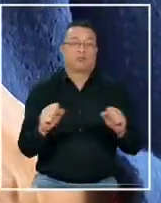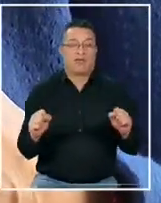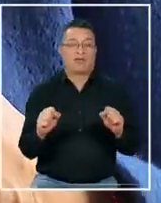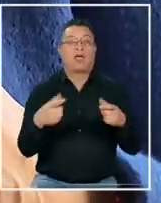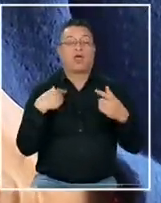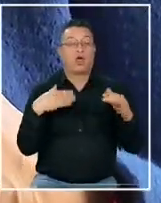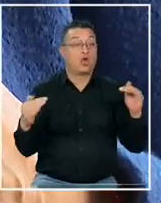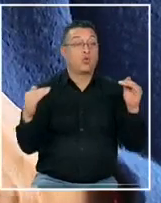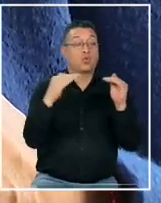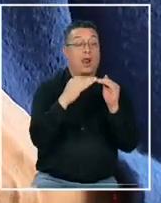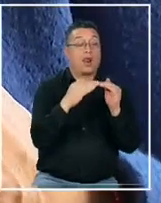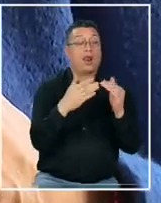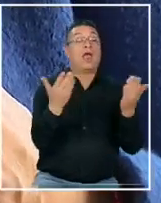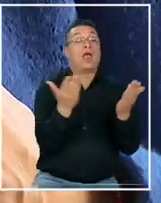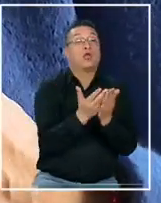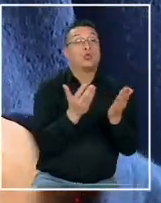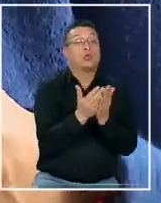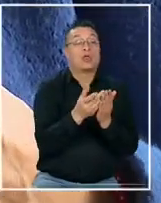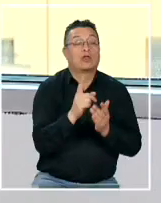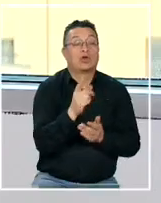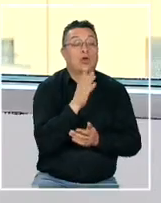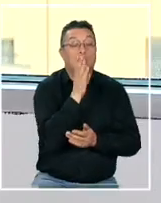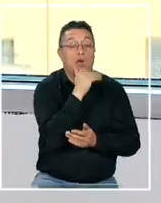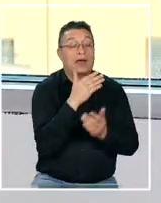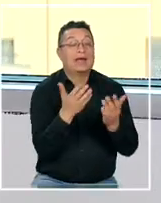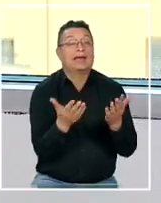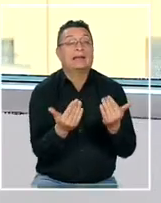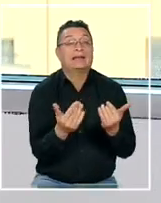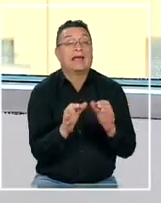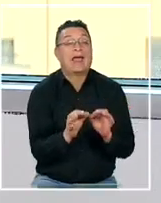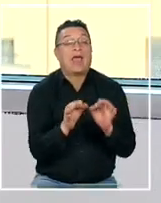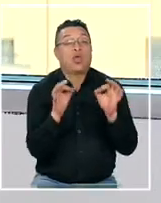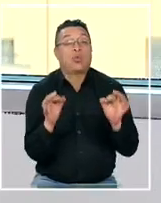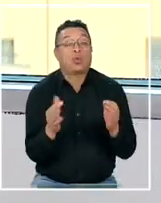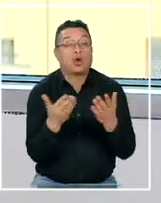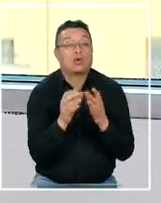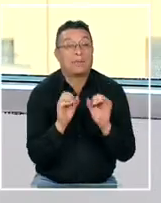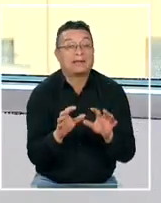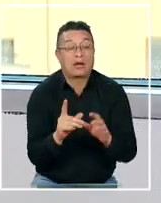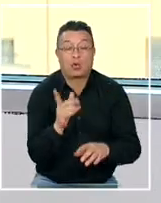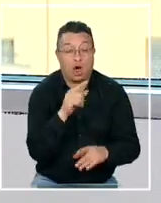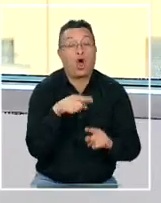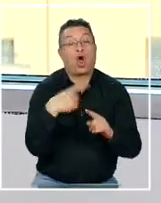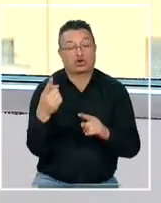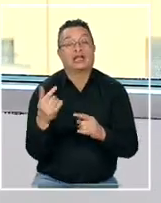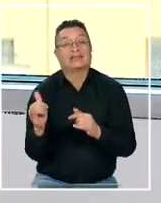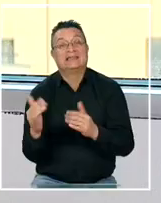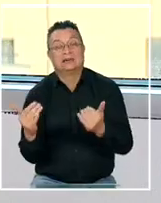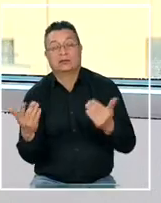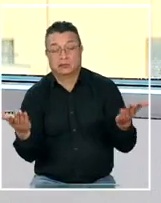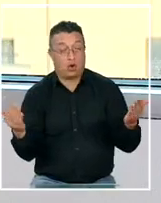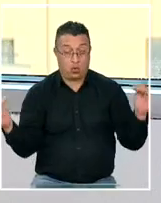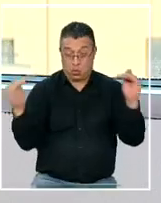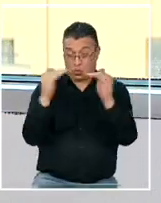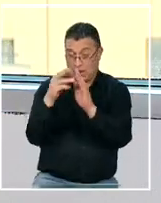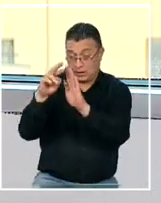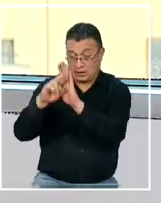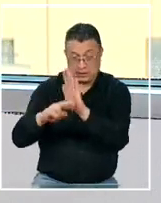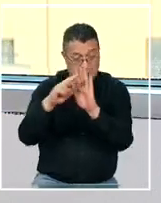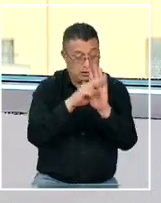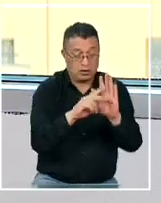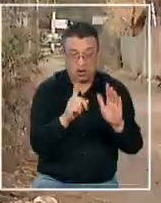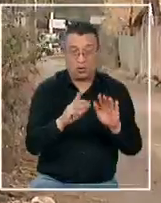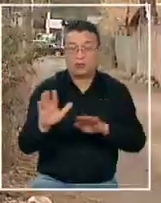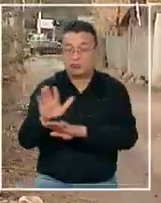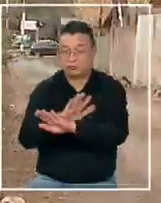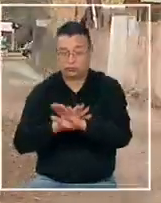igual forma para un estudiante que no tiene necesidad educativa especial versus un estudiante que si las tiene y eso no quiere decir que no se proteja